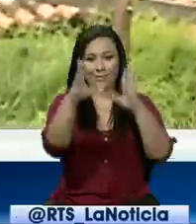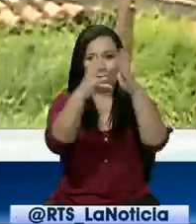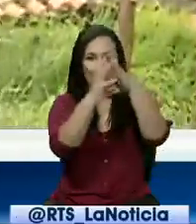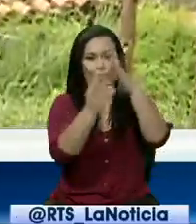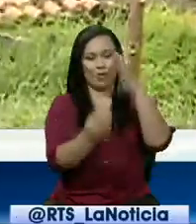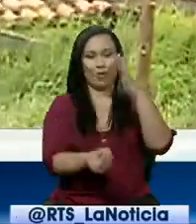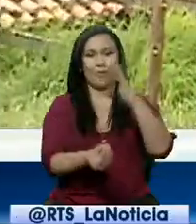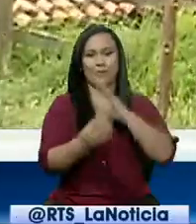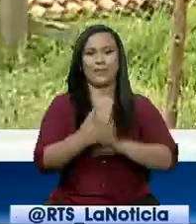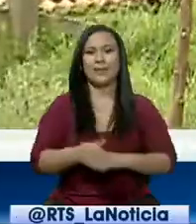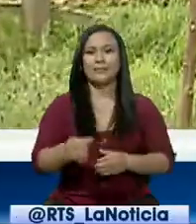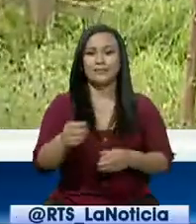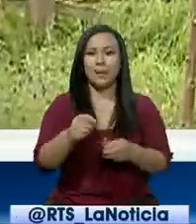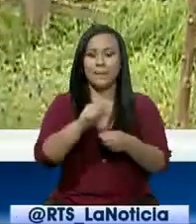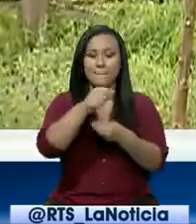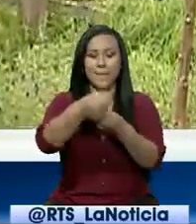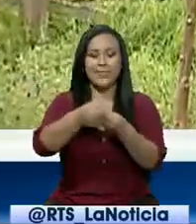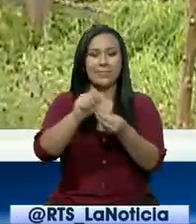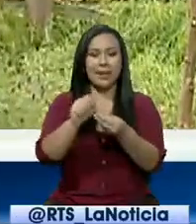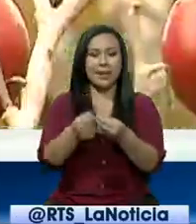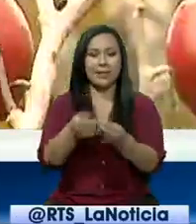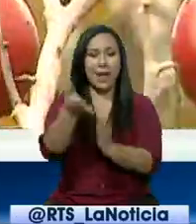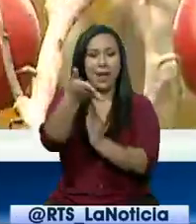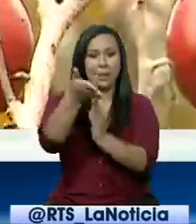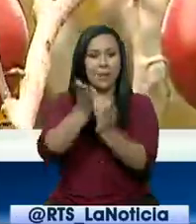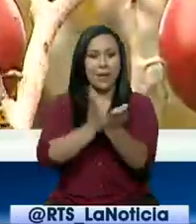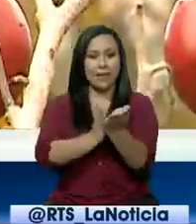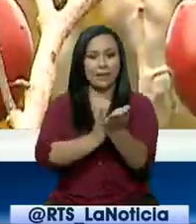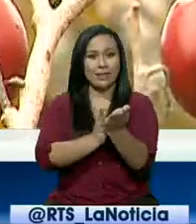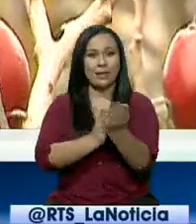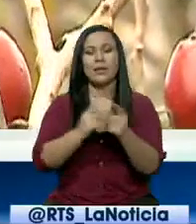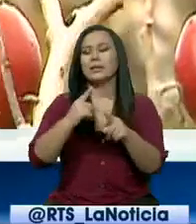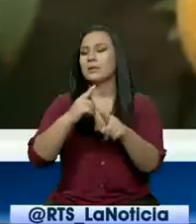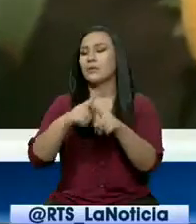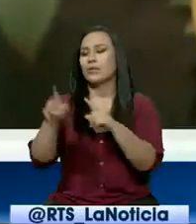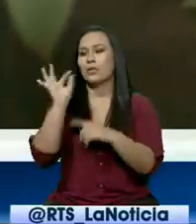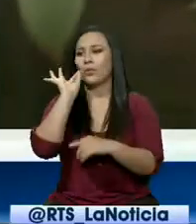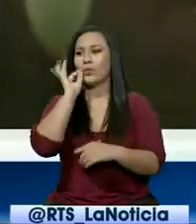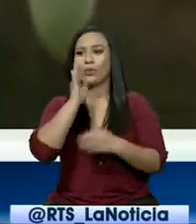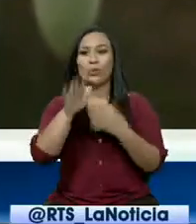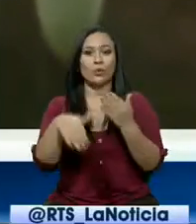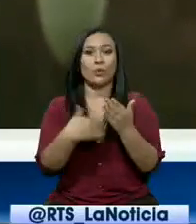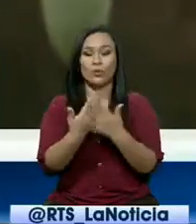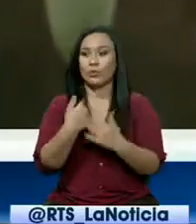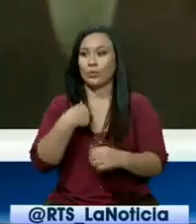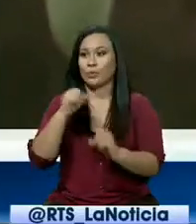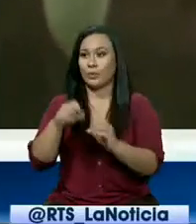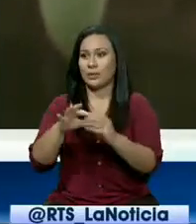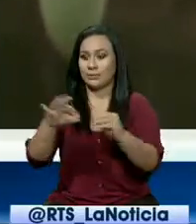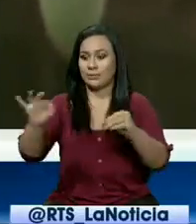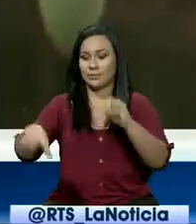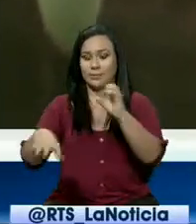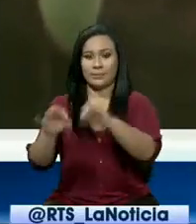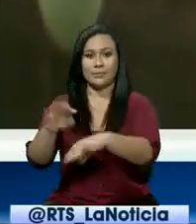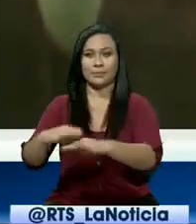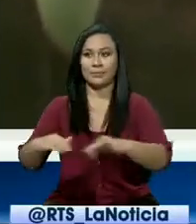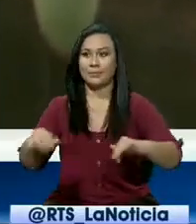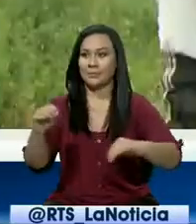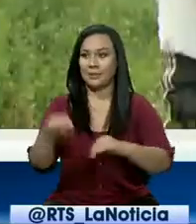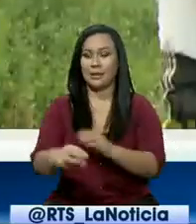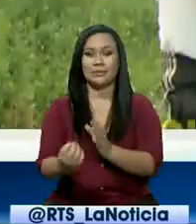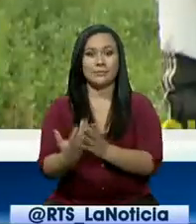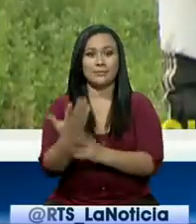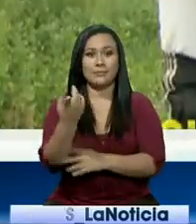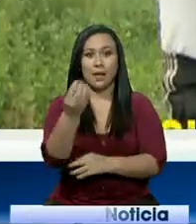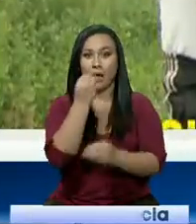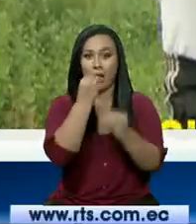de árbol, mandarina, aguacates y una variedad. Todo lo que se puede sembrar se tiene aquí. ¿Y los